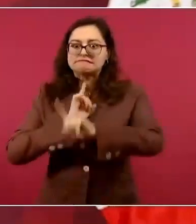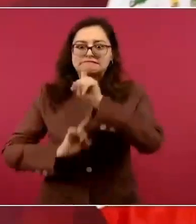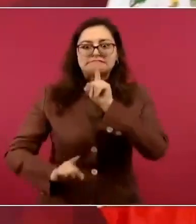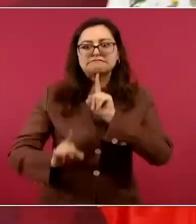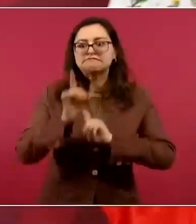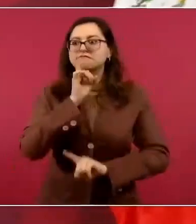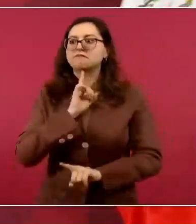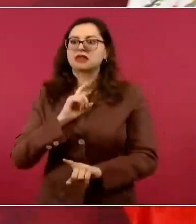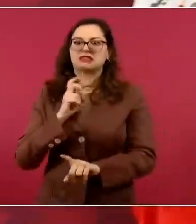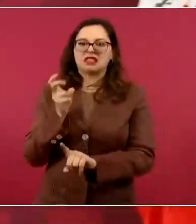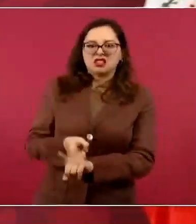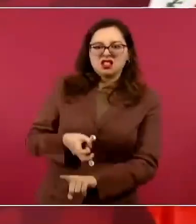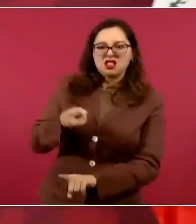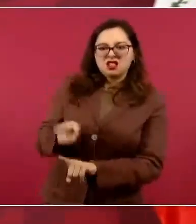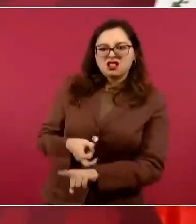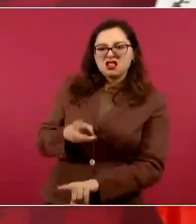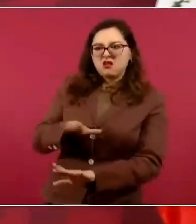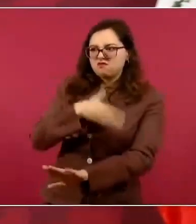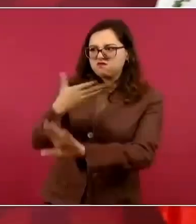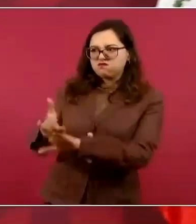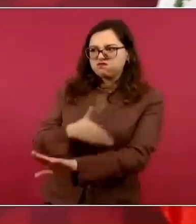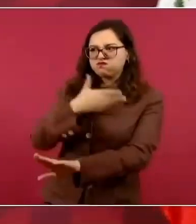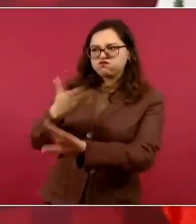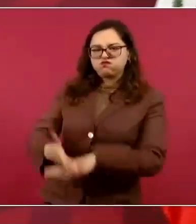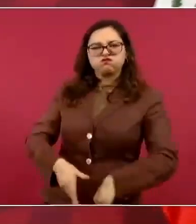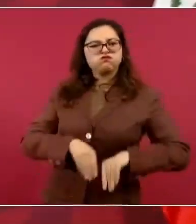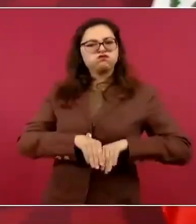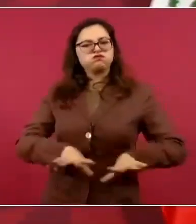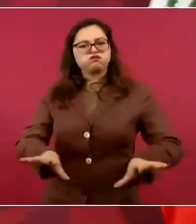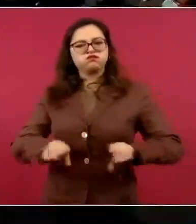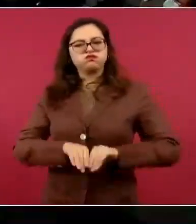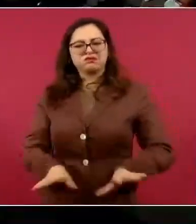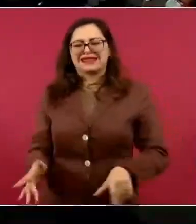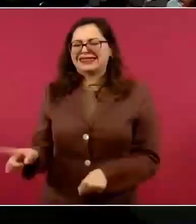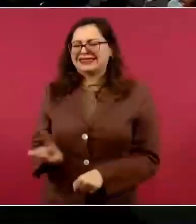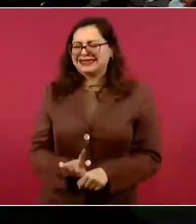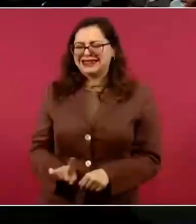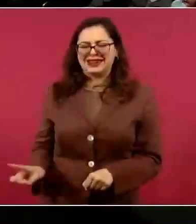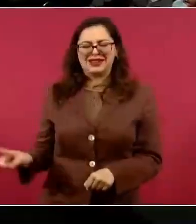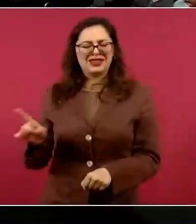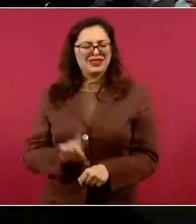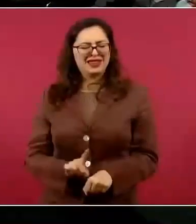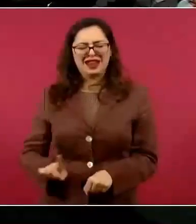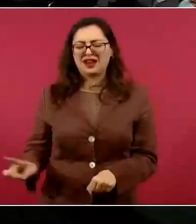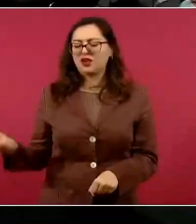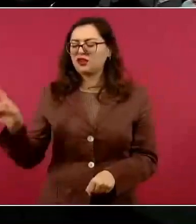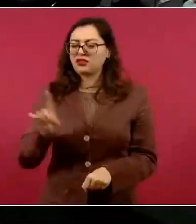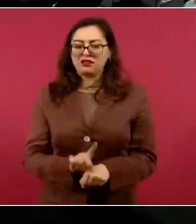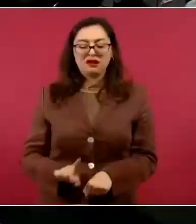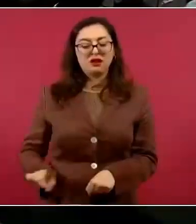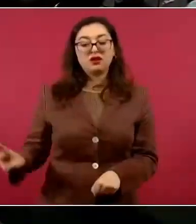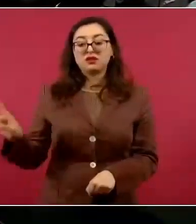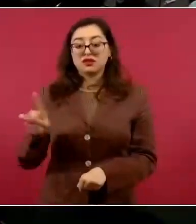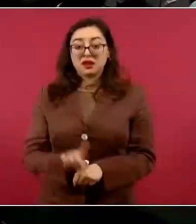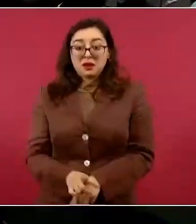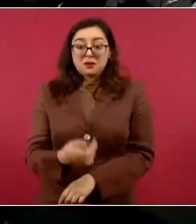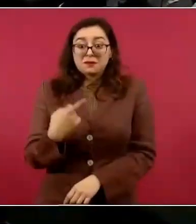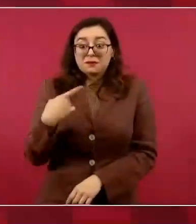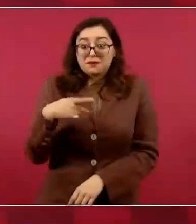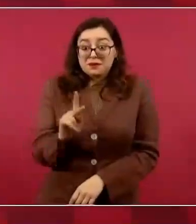todos los días, pero